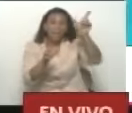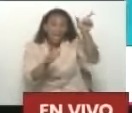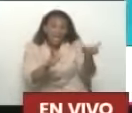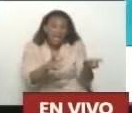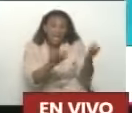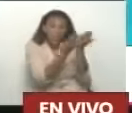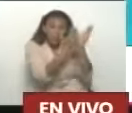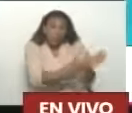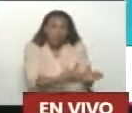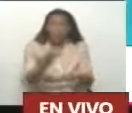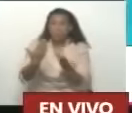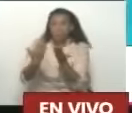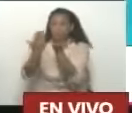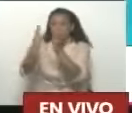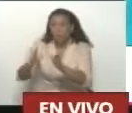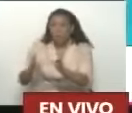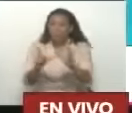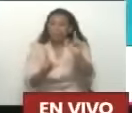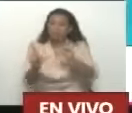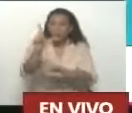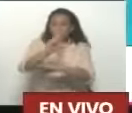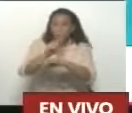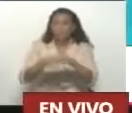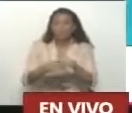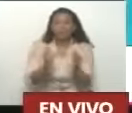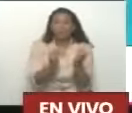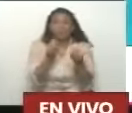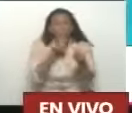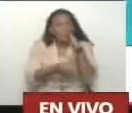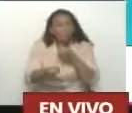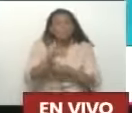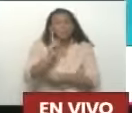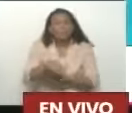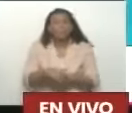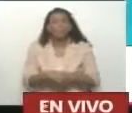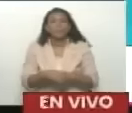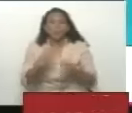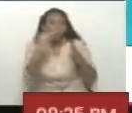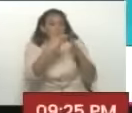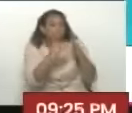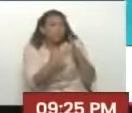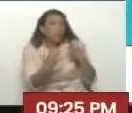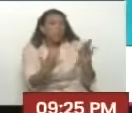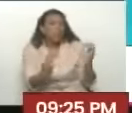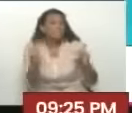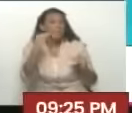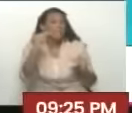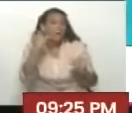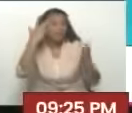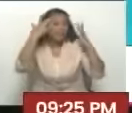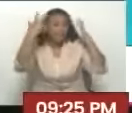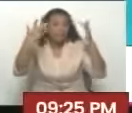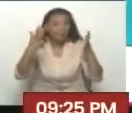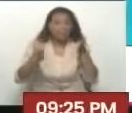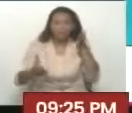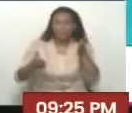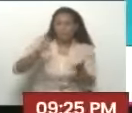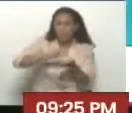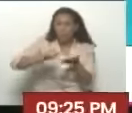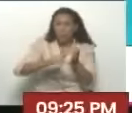posgrados, intercambios de estudiantes, presidente, en varias de las carreras, inteligencia artificial,